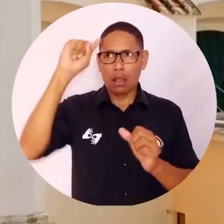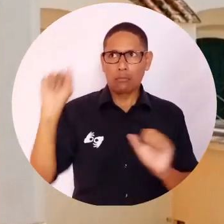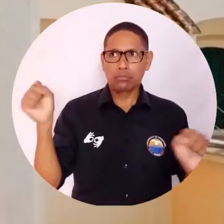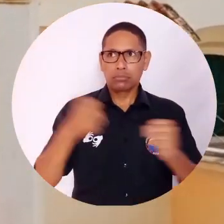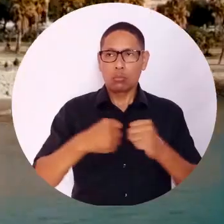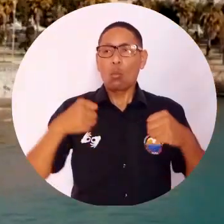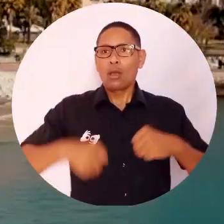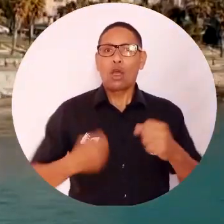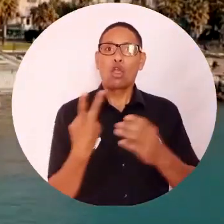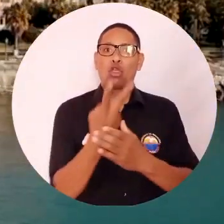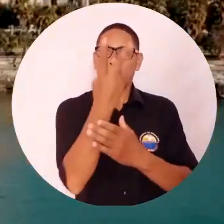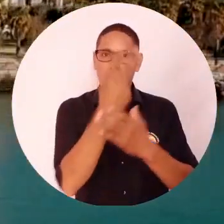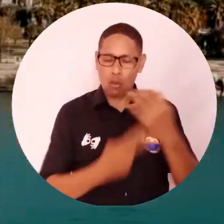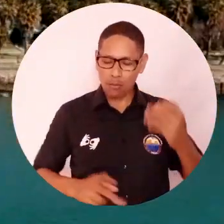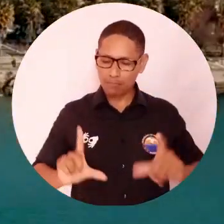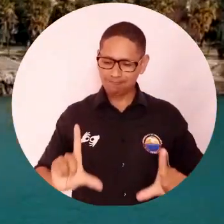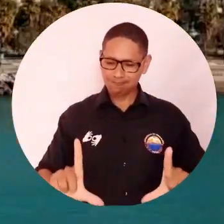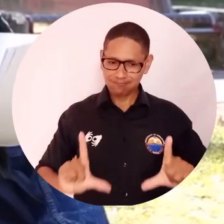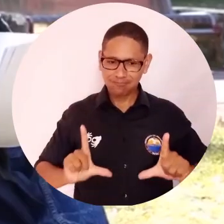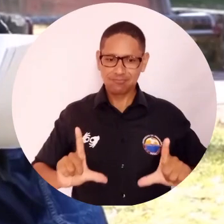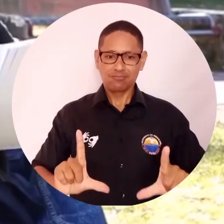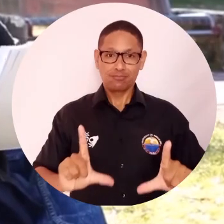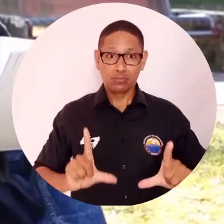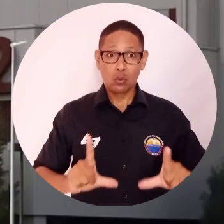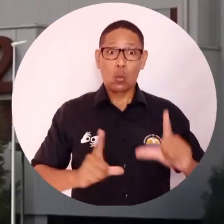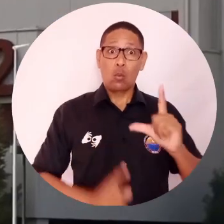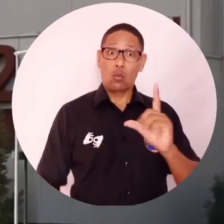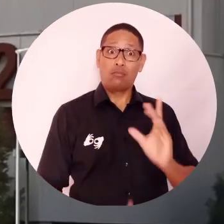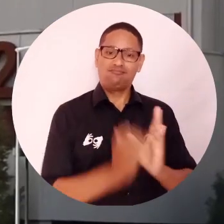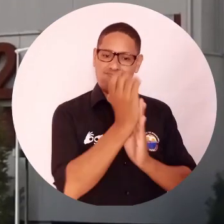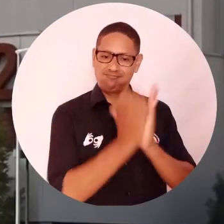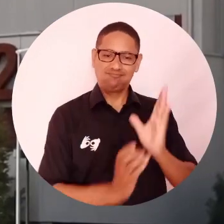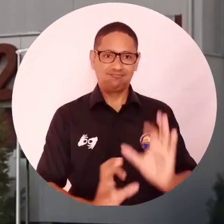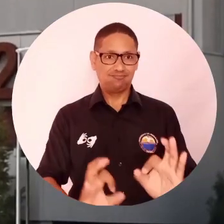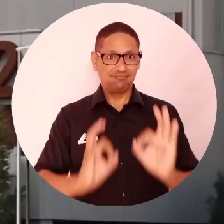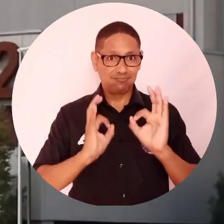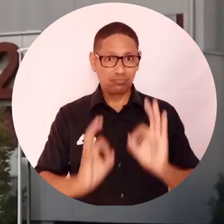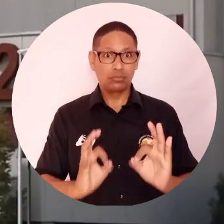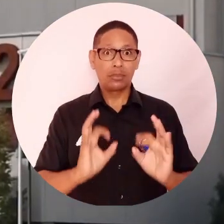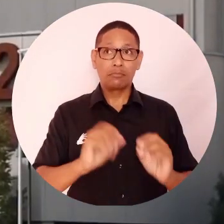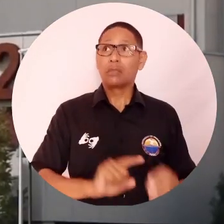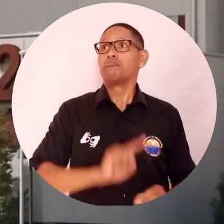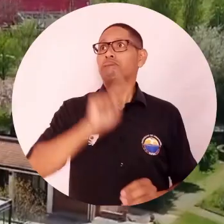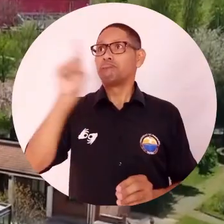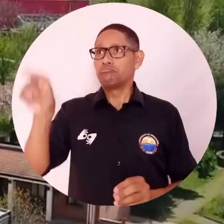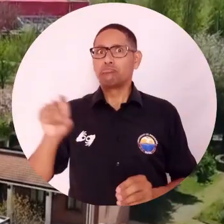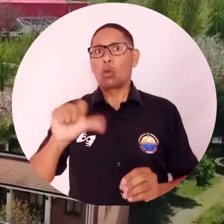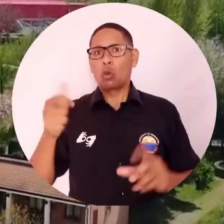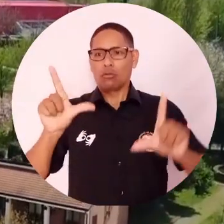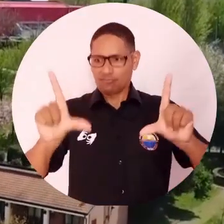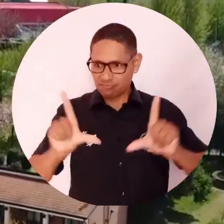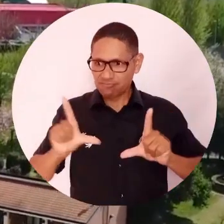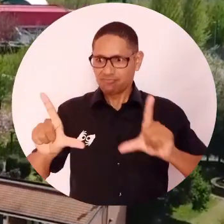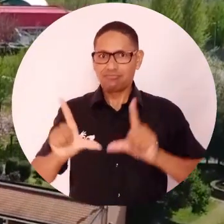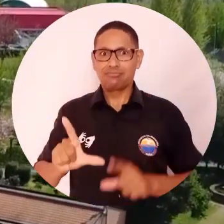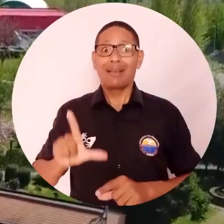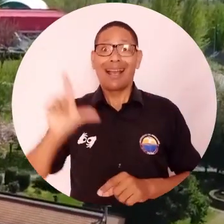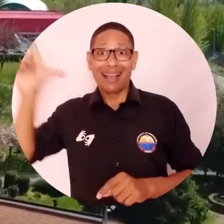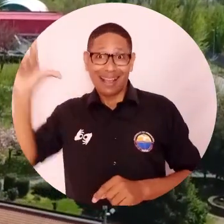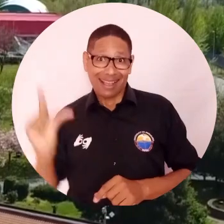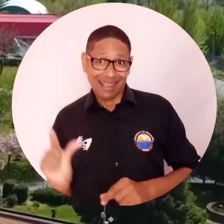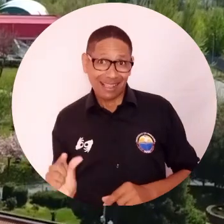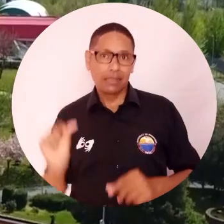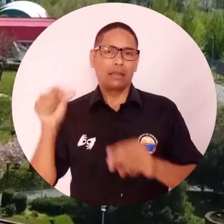que nos permite hacer doble titulación, acreditándonos y permitiéndonos después adquirir otros posgrados en